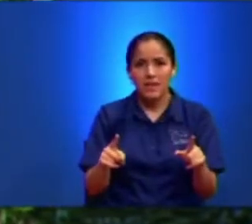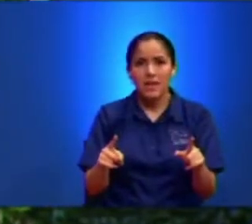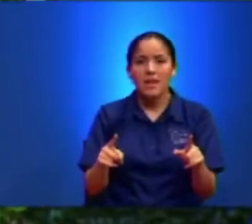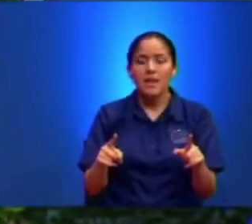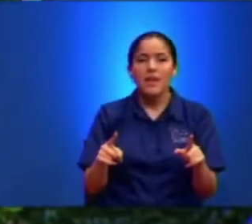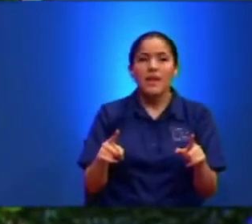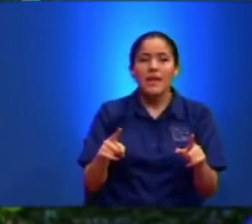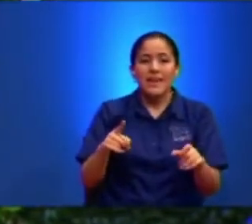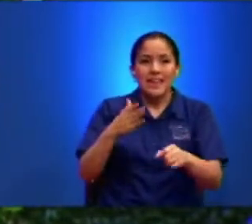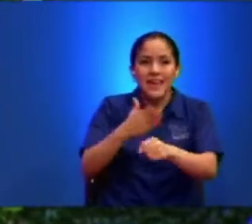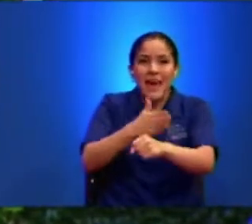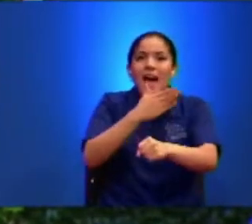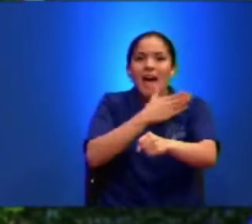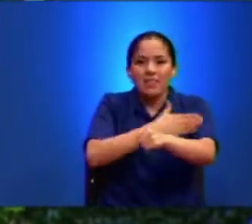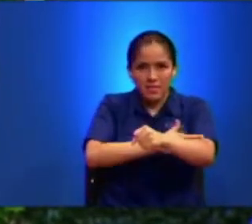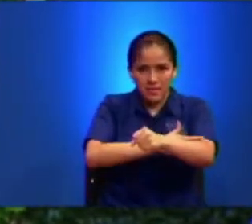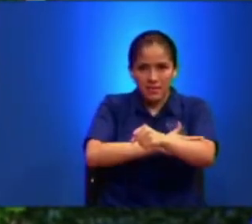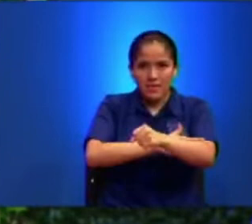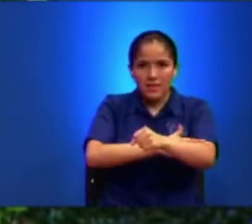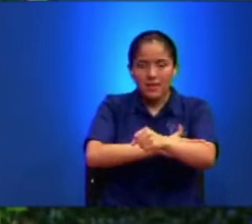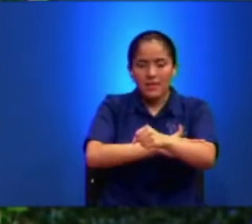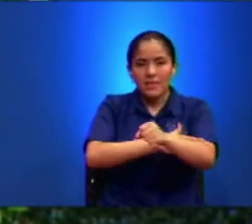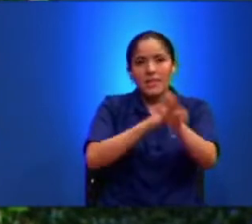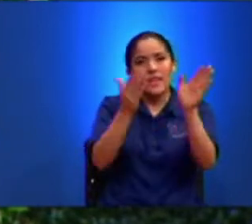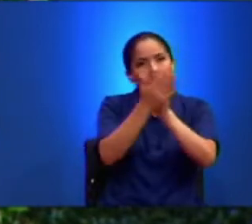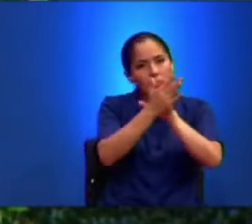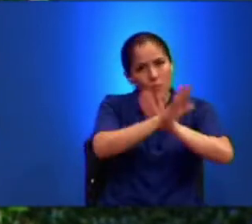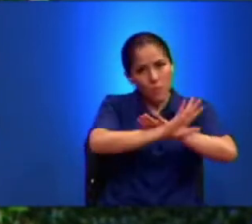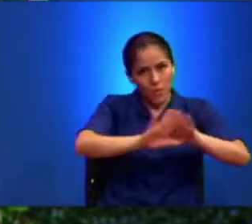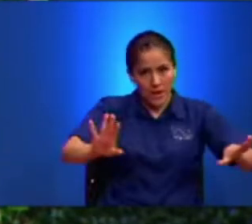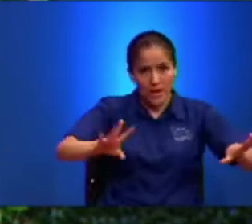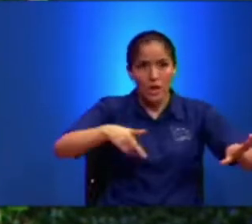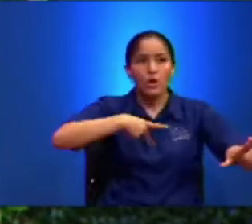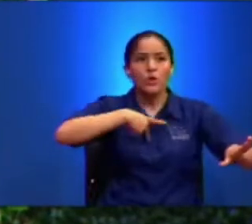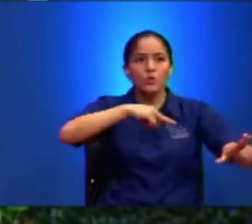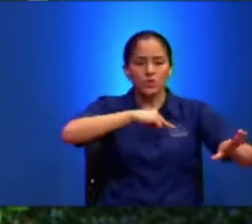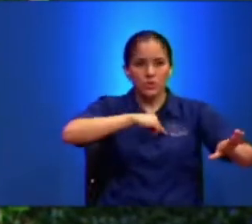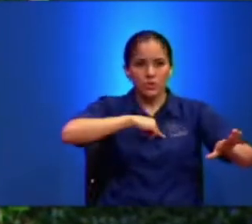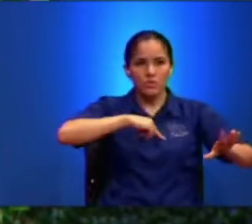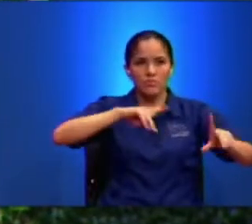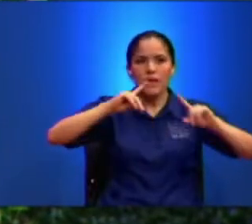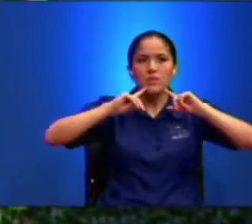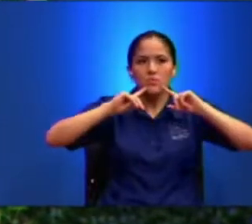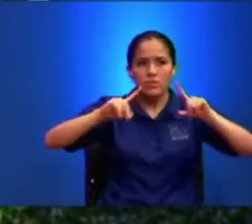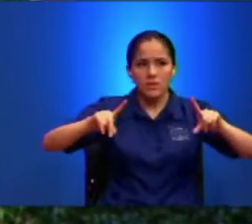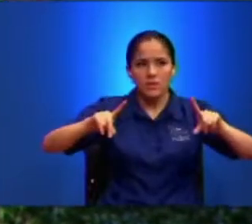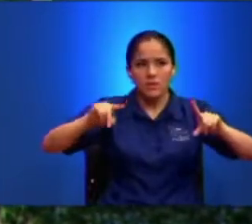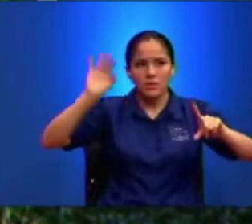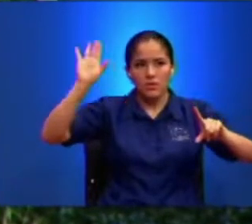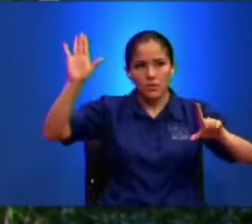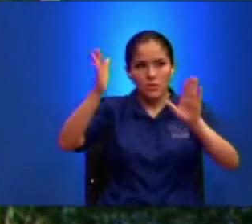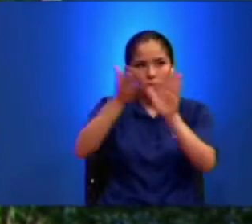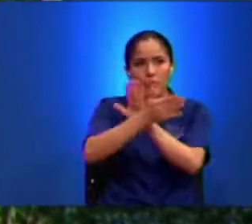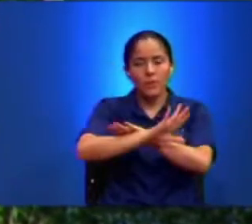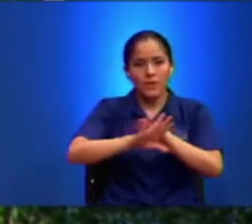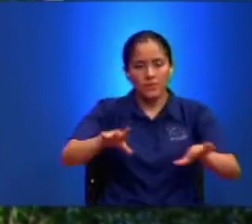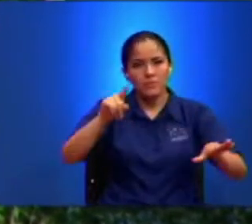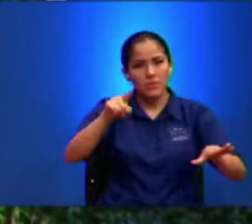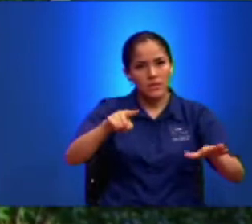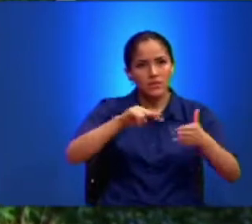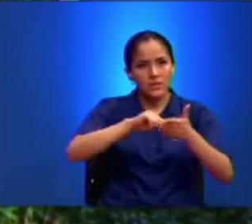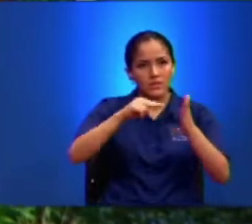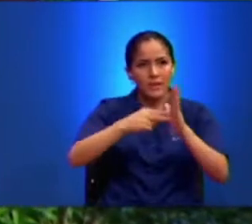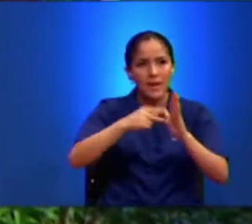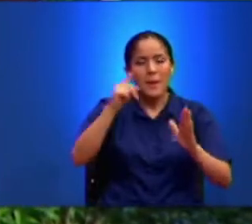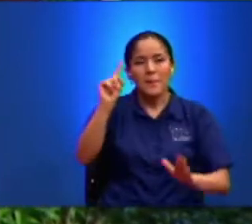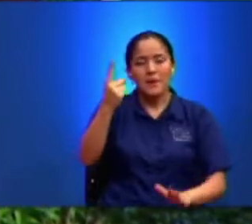que Él muera Está anunciando Su muerte Nosotros tenemos Que anunciar Su muerte Eso es Primera de Corintios 11.26